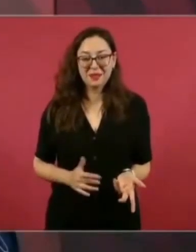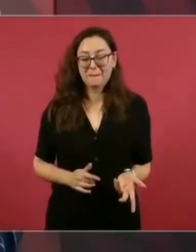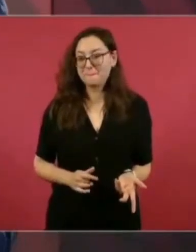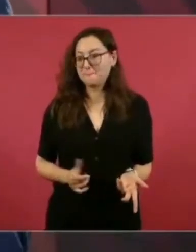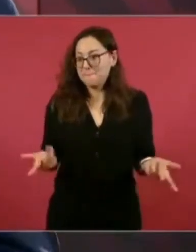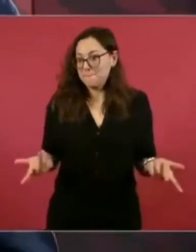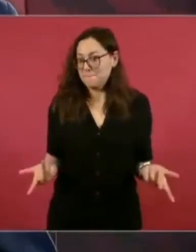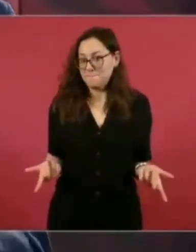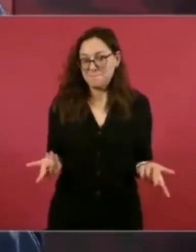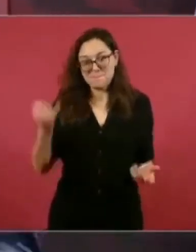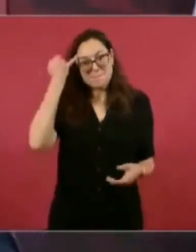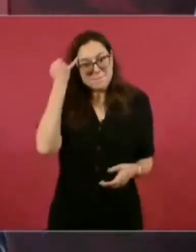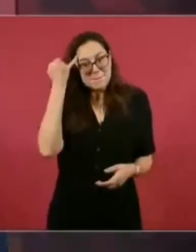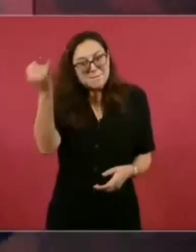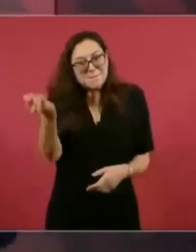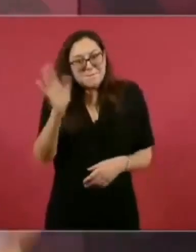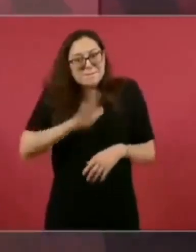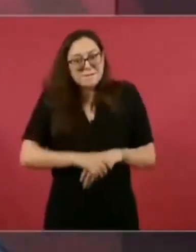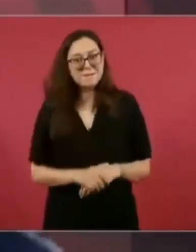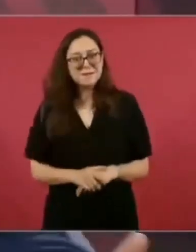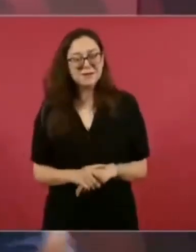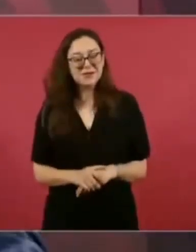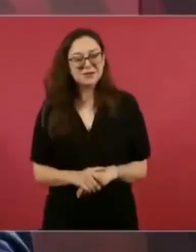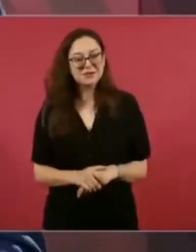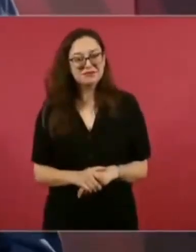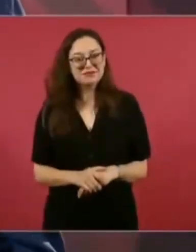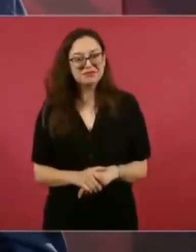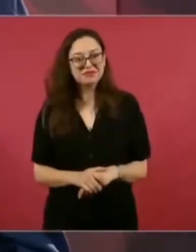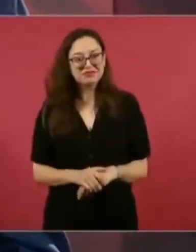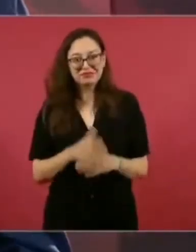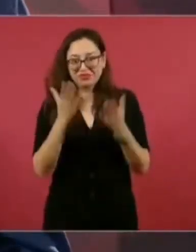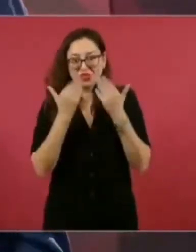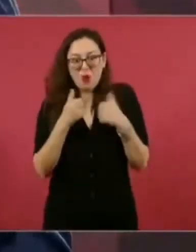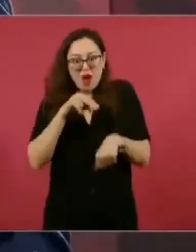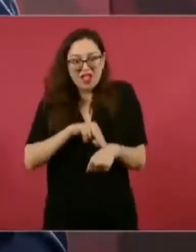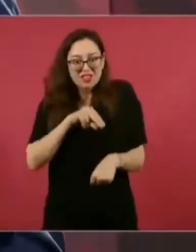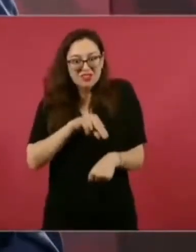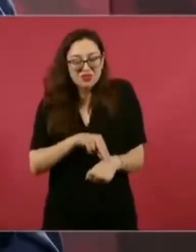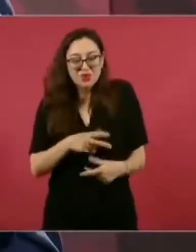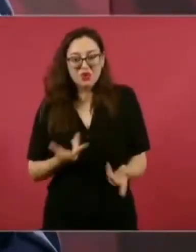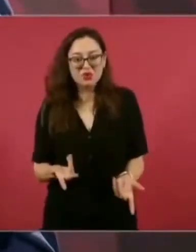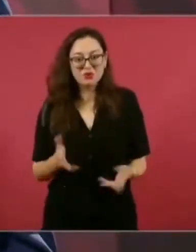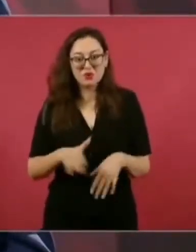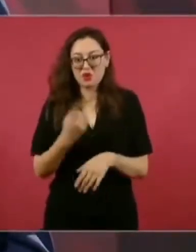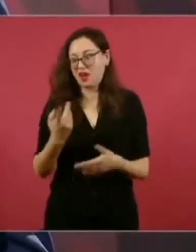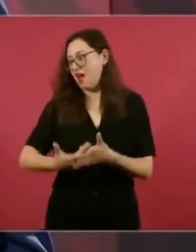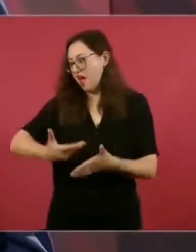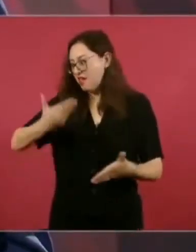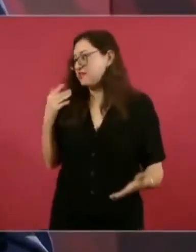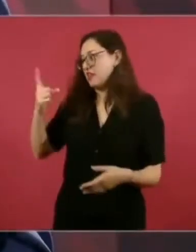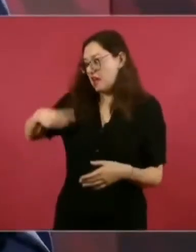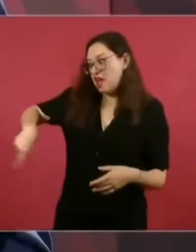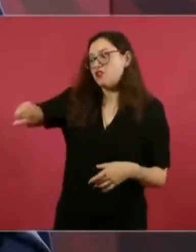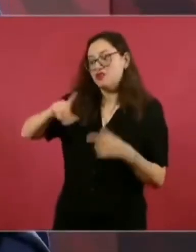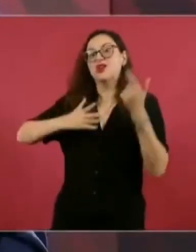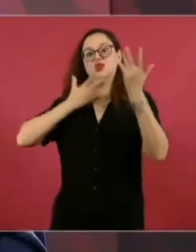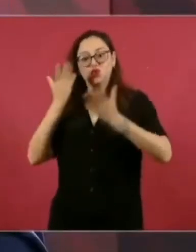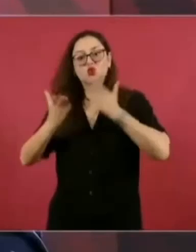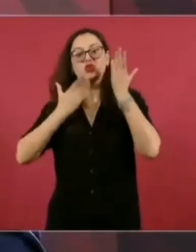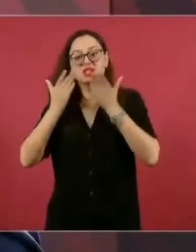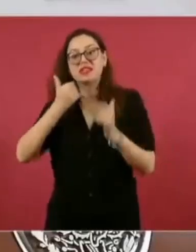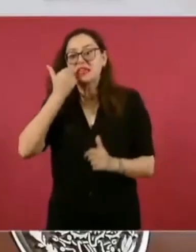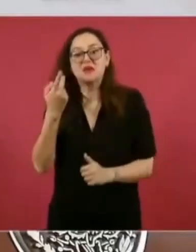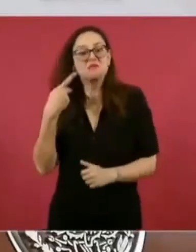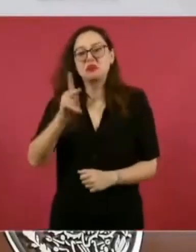no tiene los médicos especialistas que requiere por esa política irresponsable,